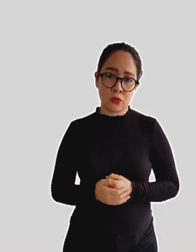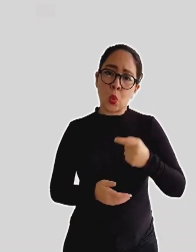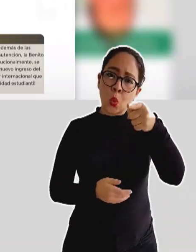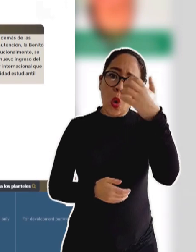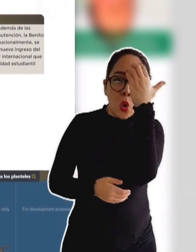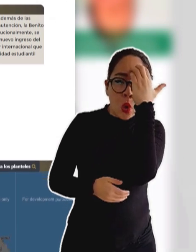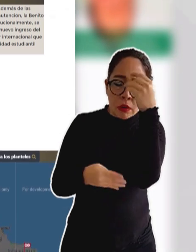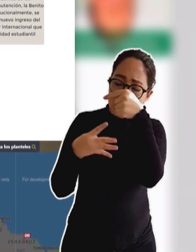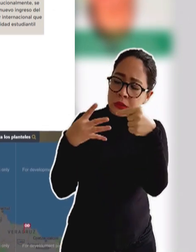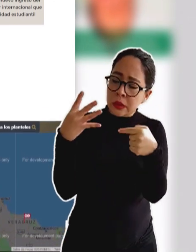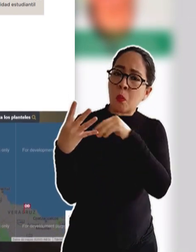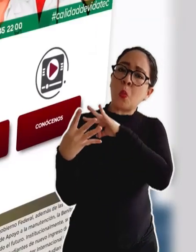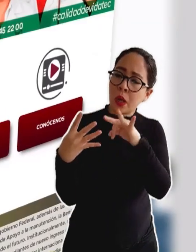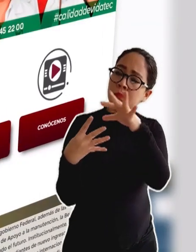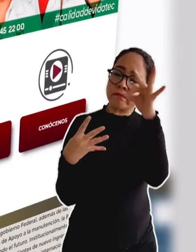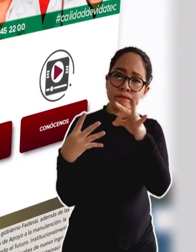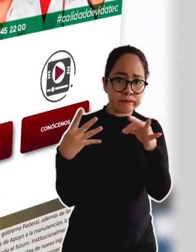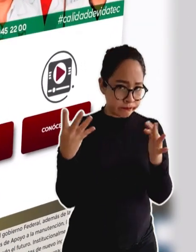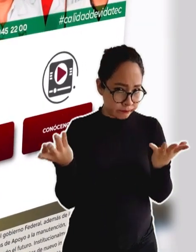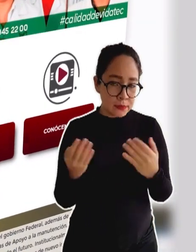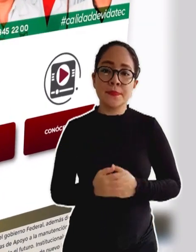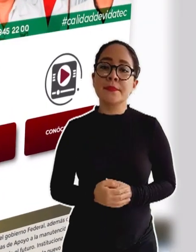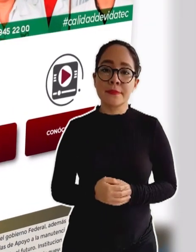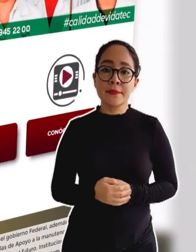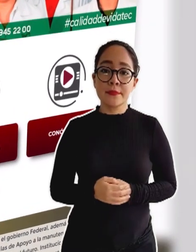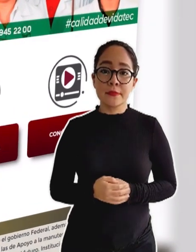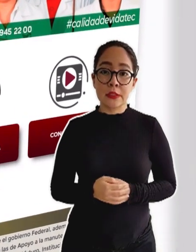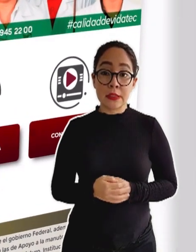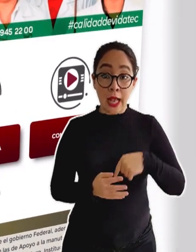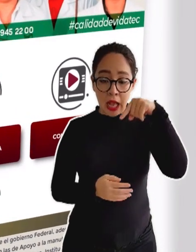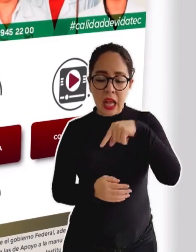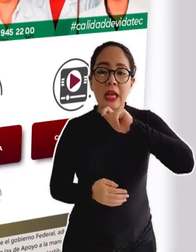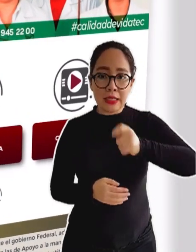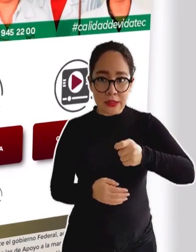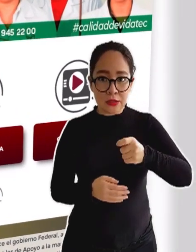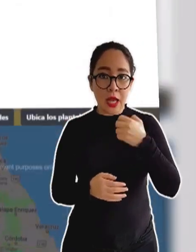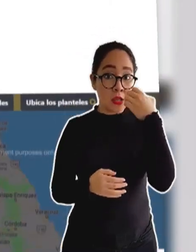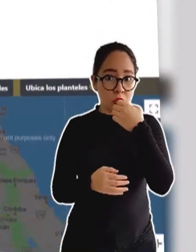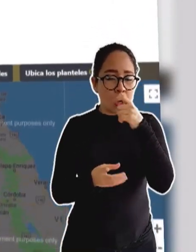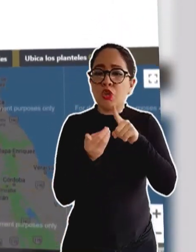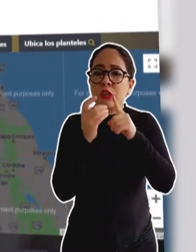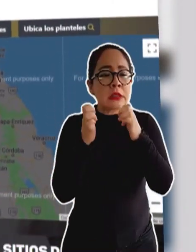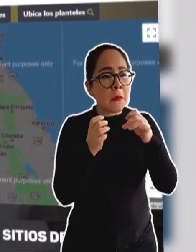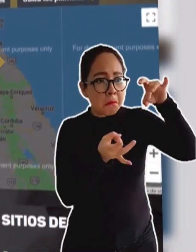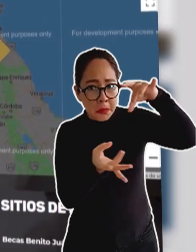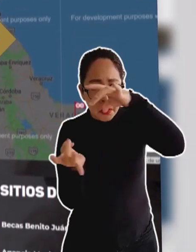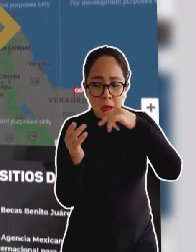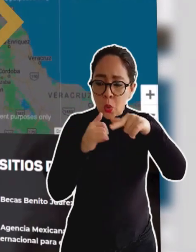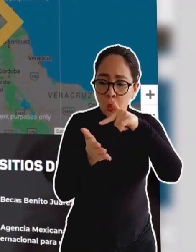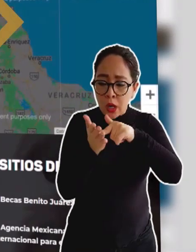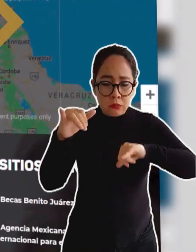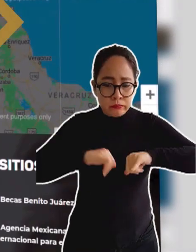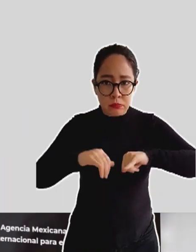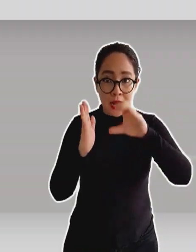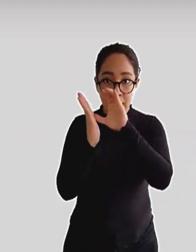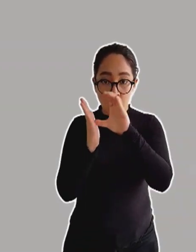Conoce todas las opciones que ponemos a tu disposición. Aquí encontrarán la geolocalización de